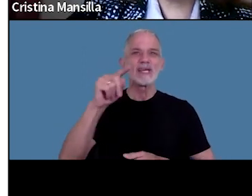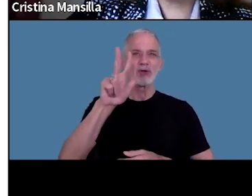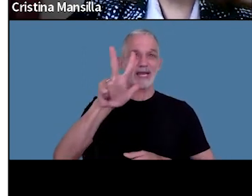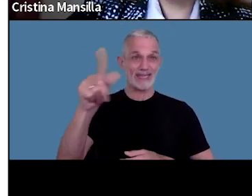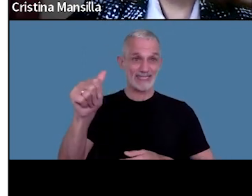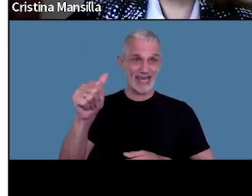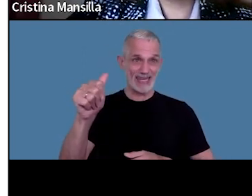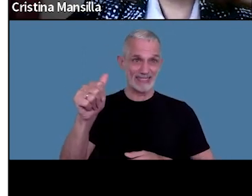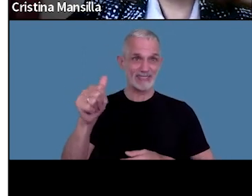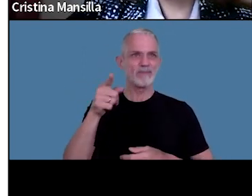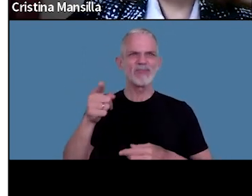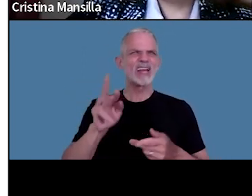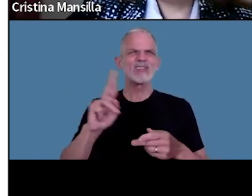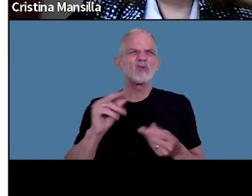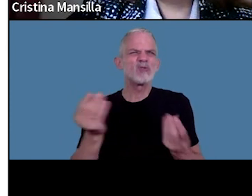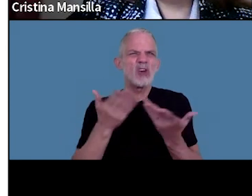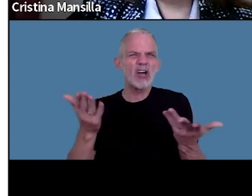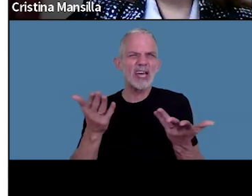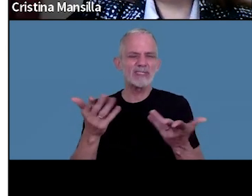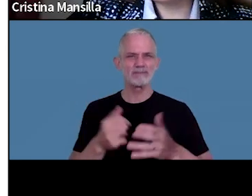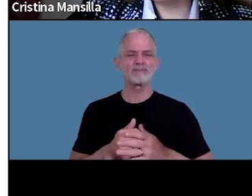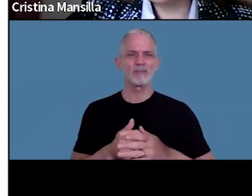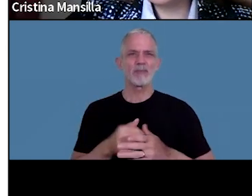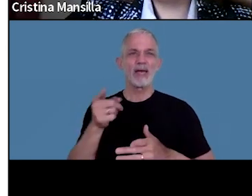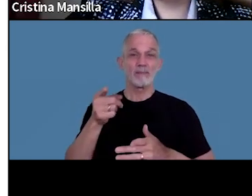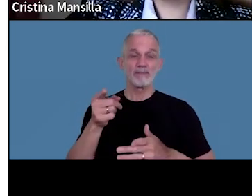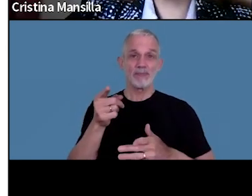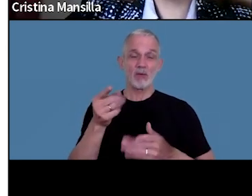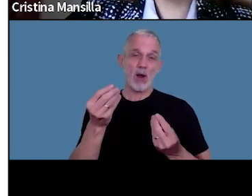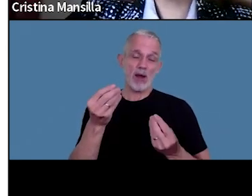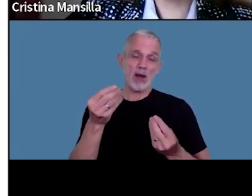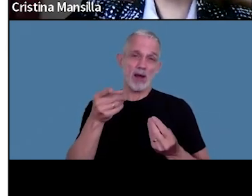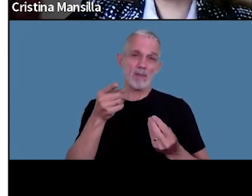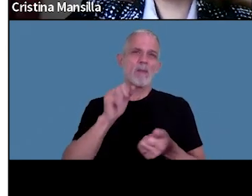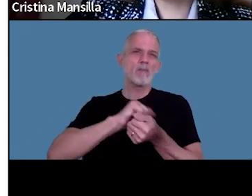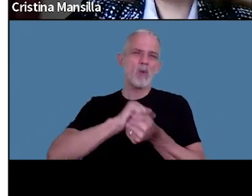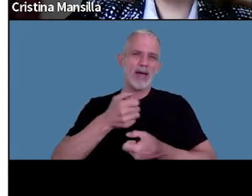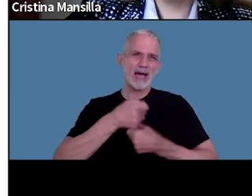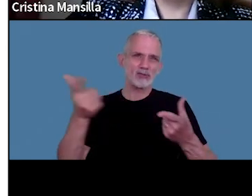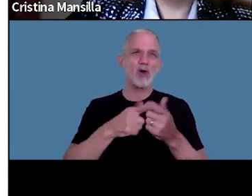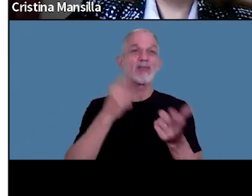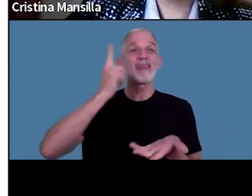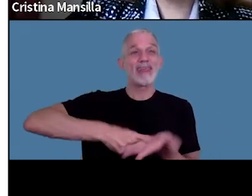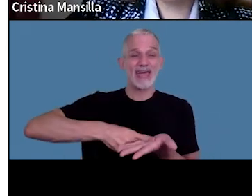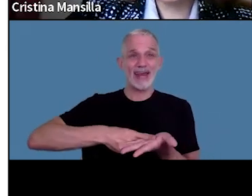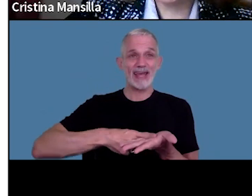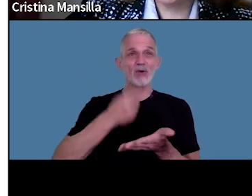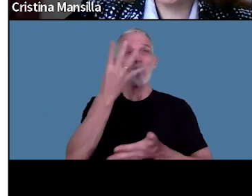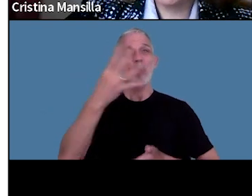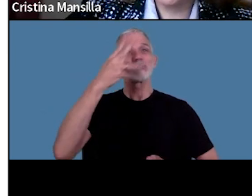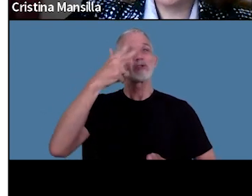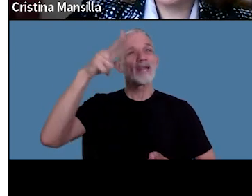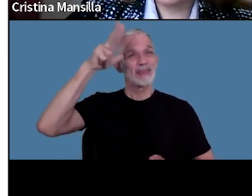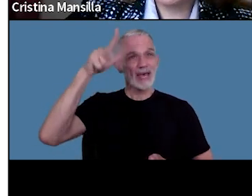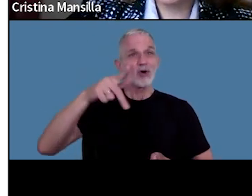resolución viene a través de lo que fue la publicación del decreto 438